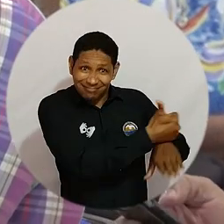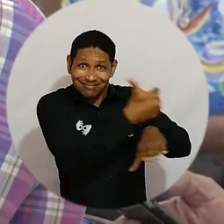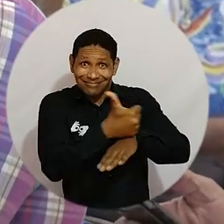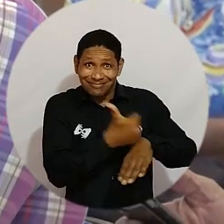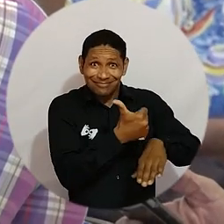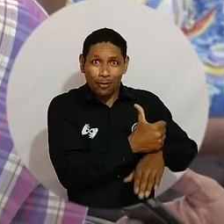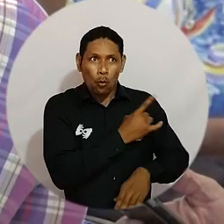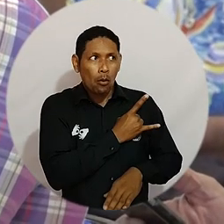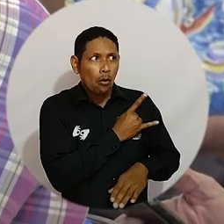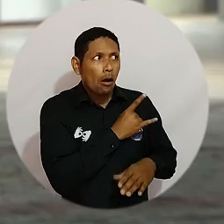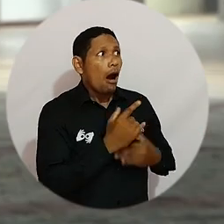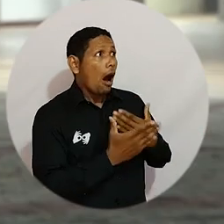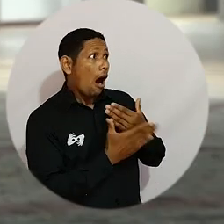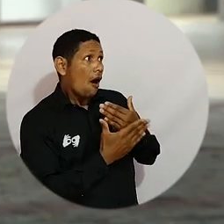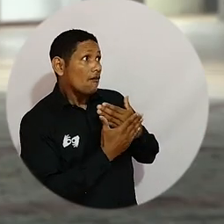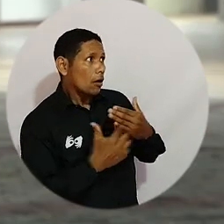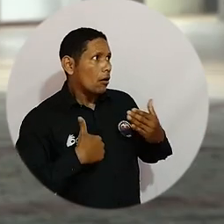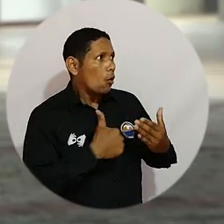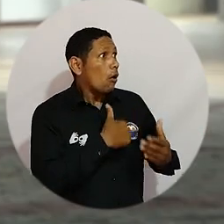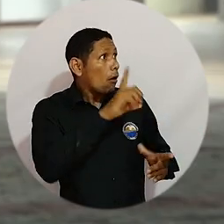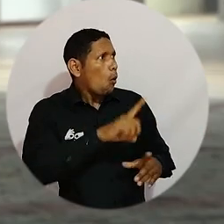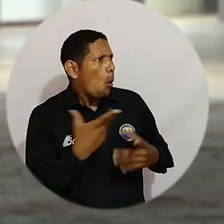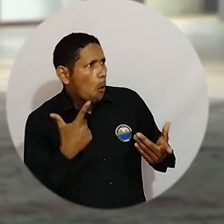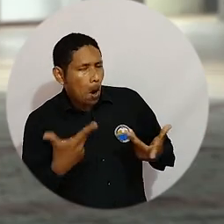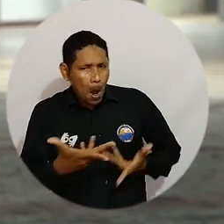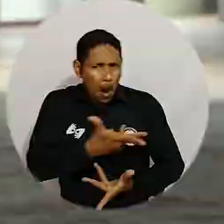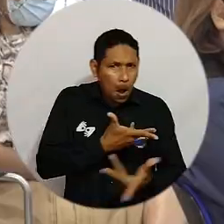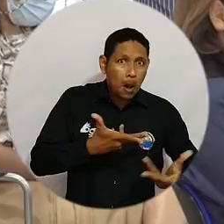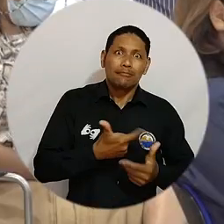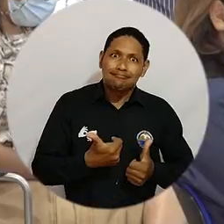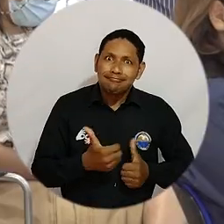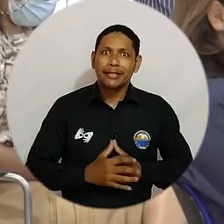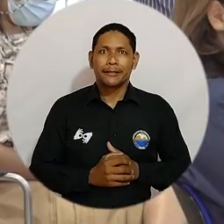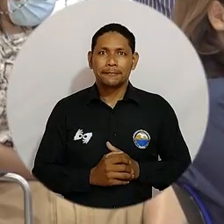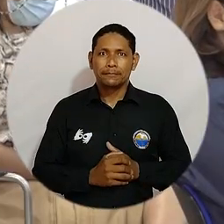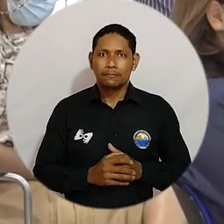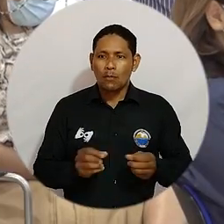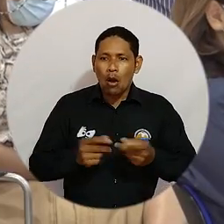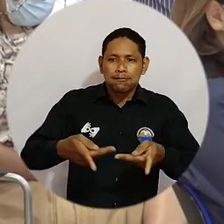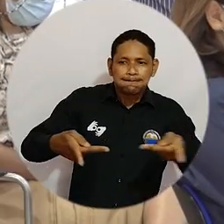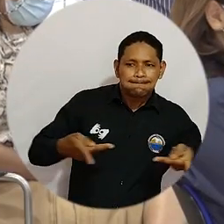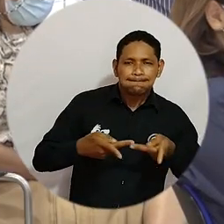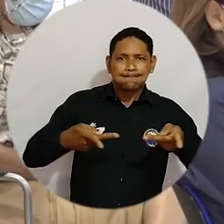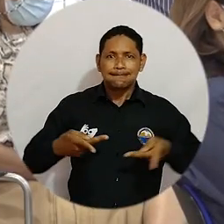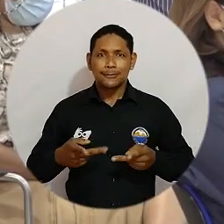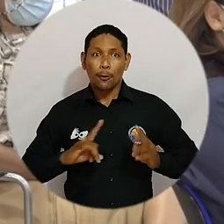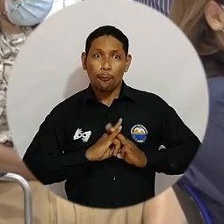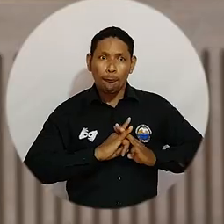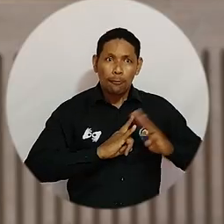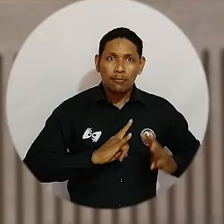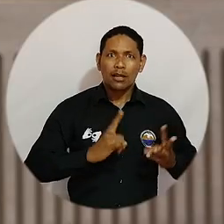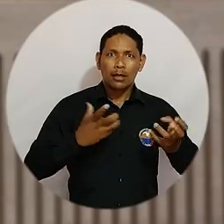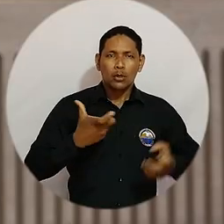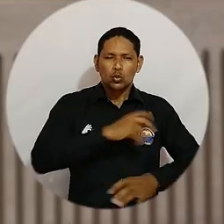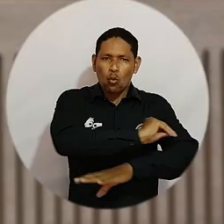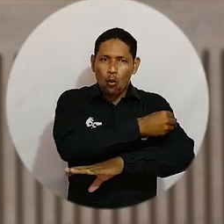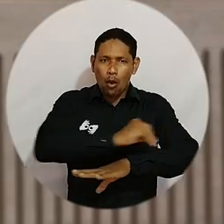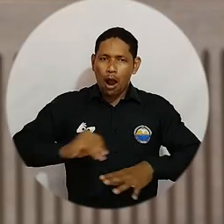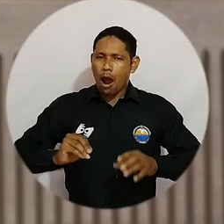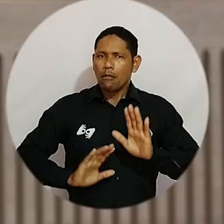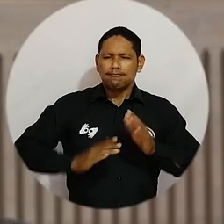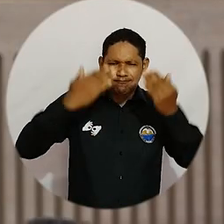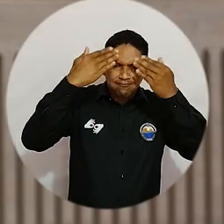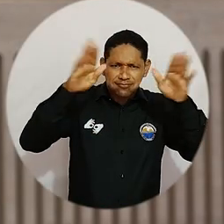directivas de esta universidad nos tengan en cuenta para la toma de estas decisiones. Con la generación de estos escenarios, Unimagdalena garantiza una gestión